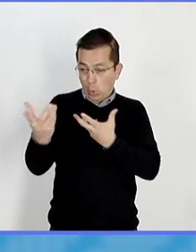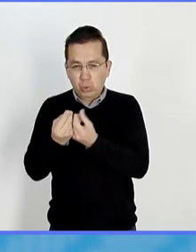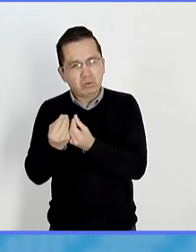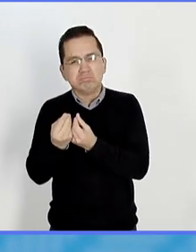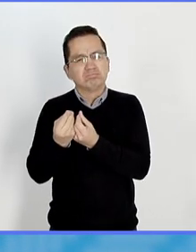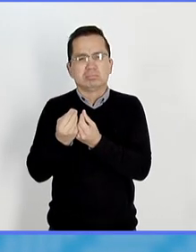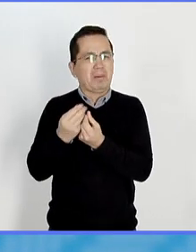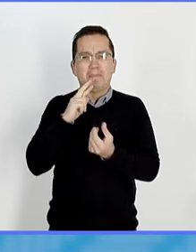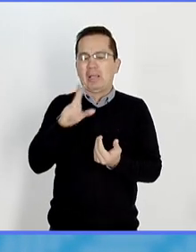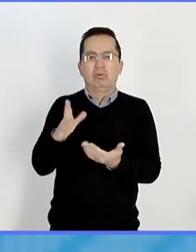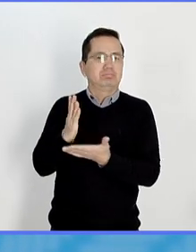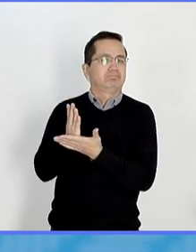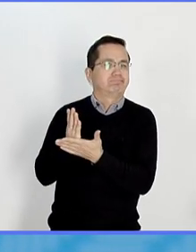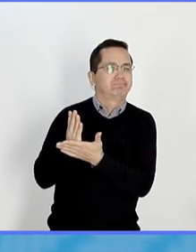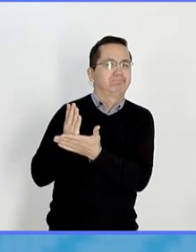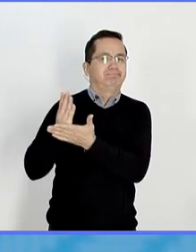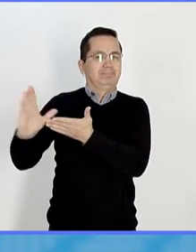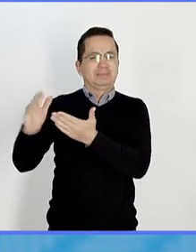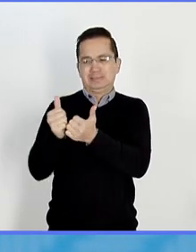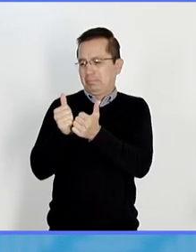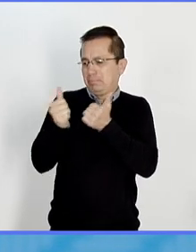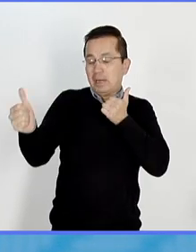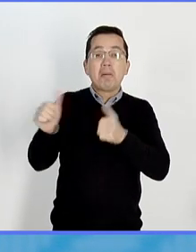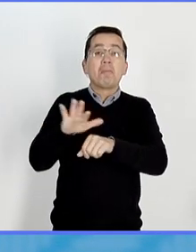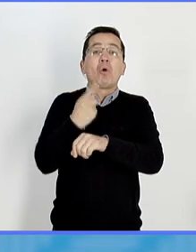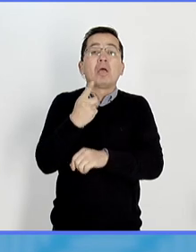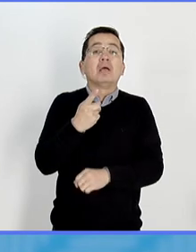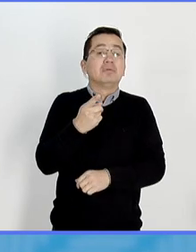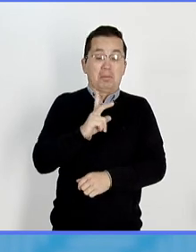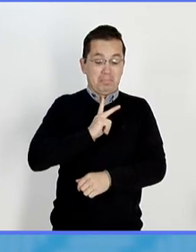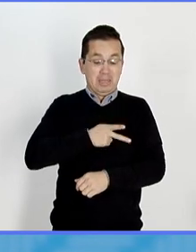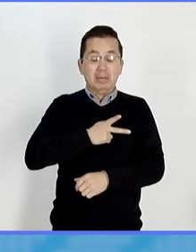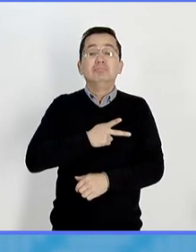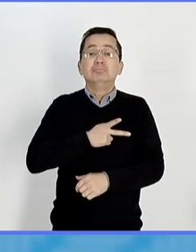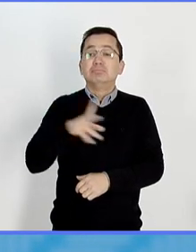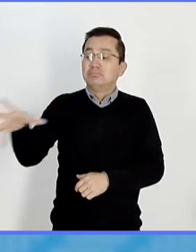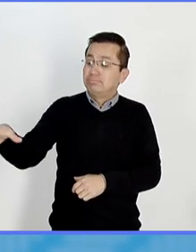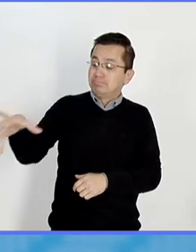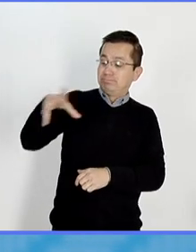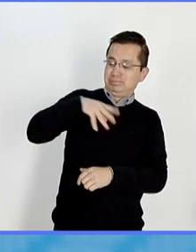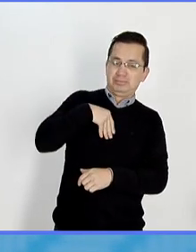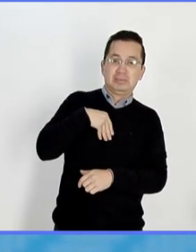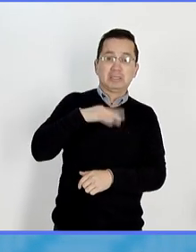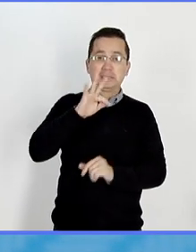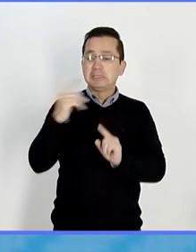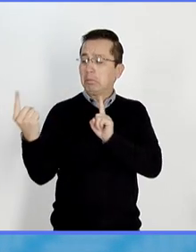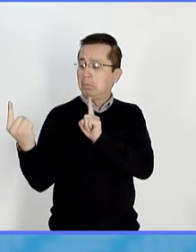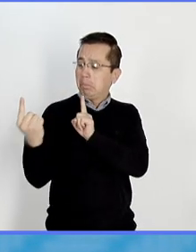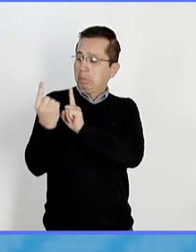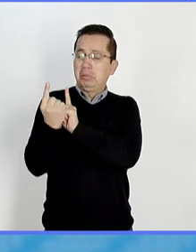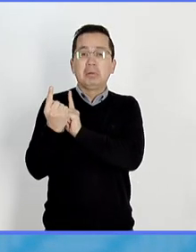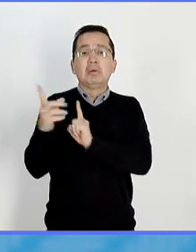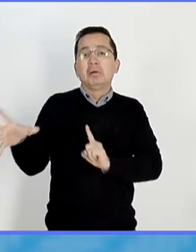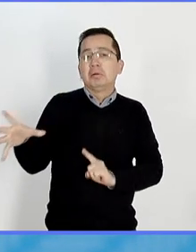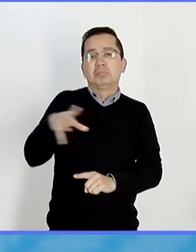aislarnos. Sabemos que los virus se contagian, que la cercanía física de una persona con otra causa